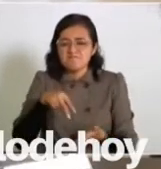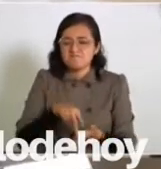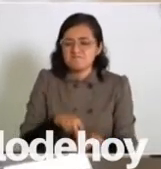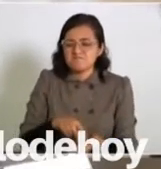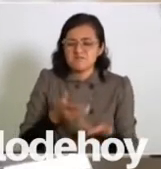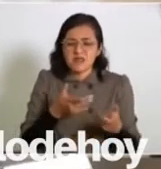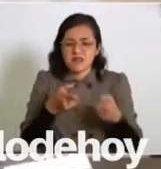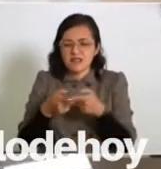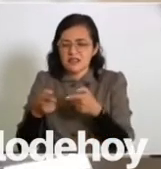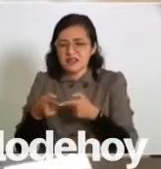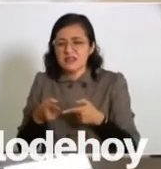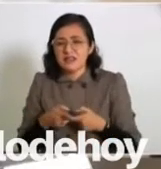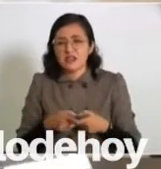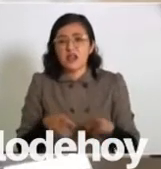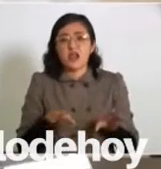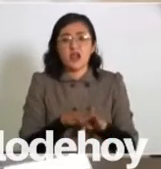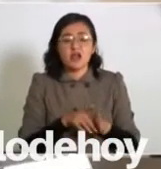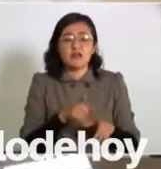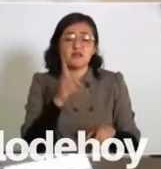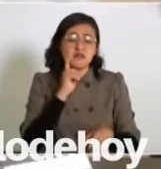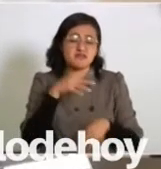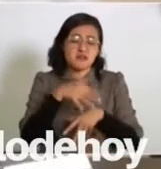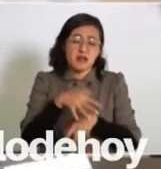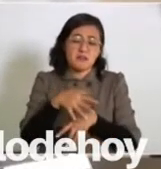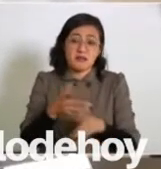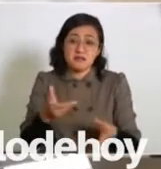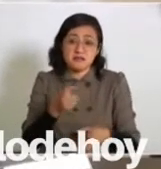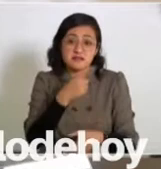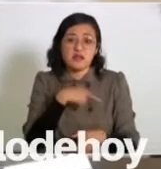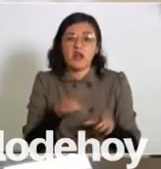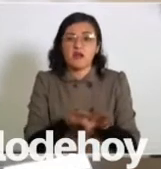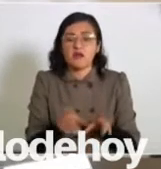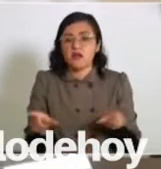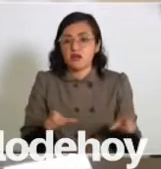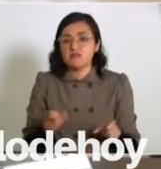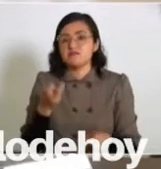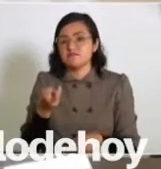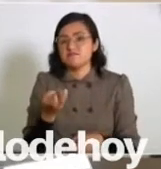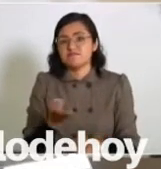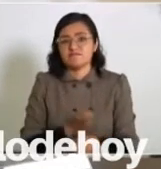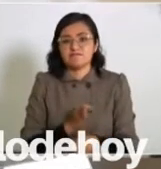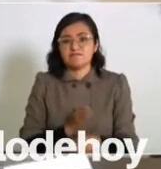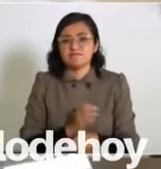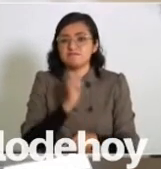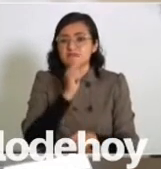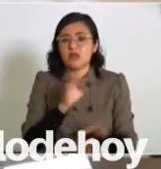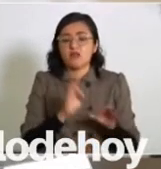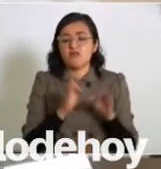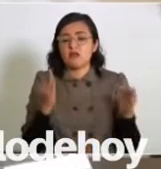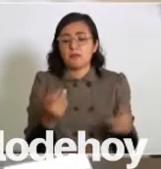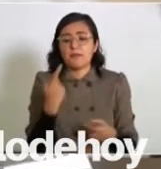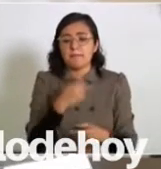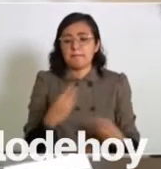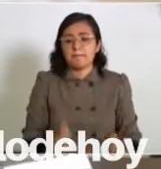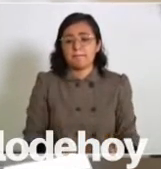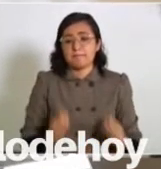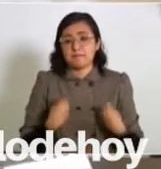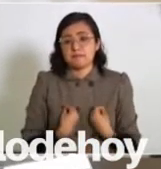de esa acción, de esa forma de vida.